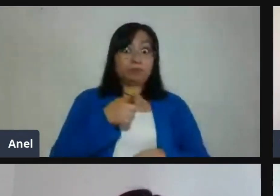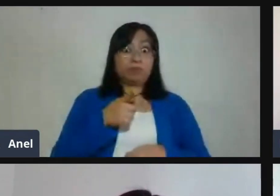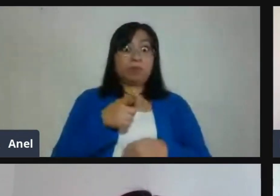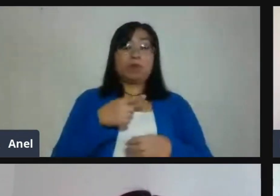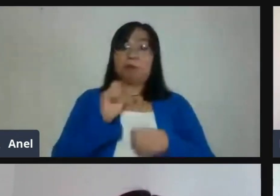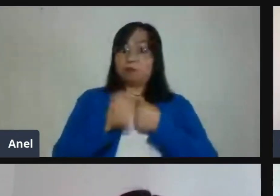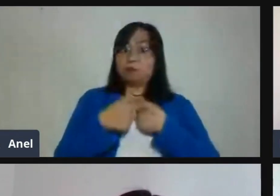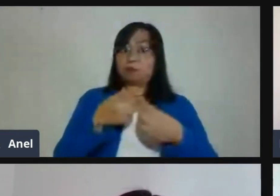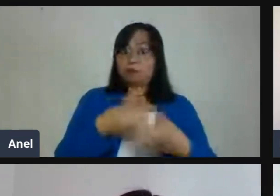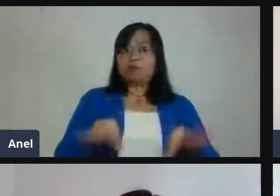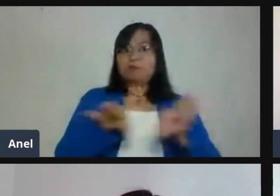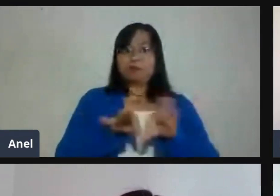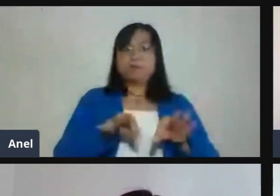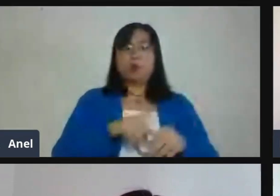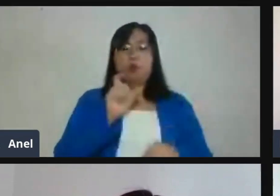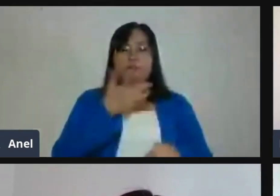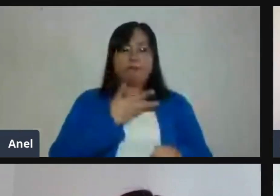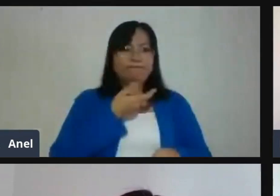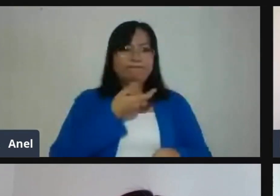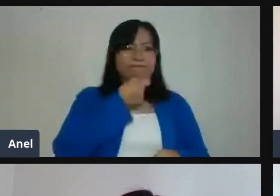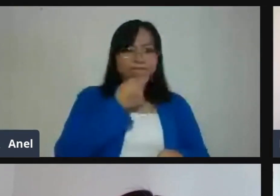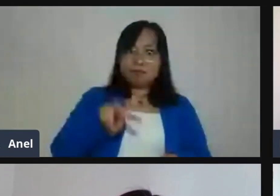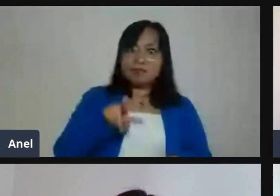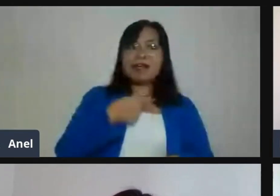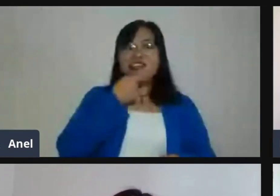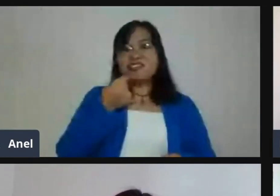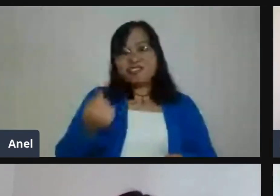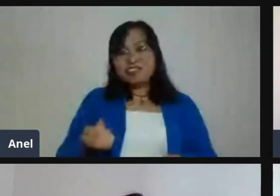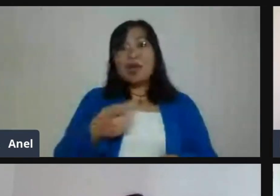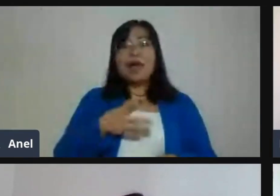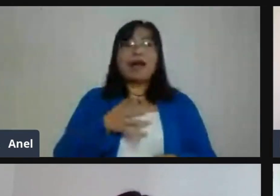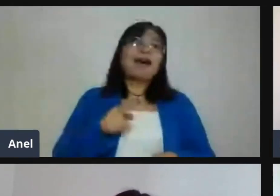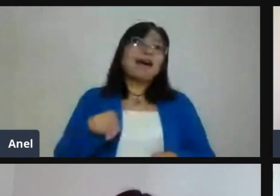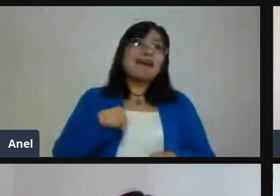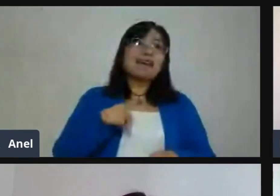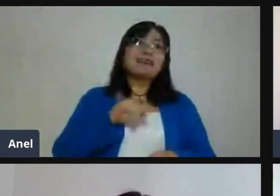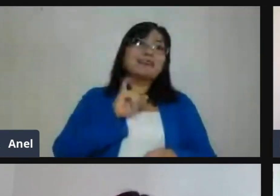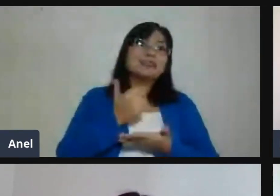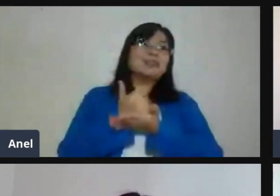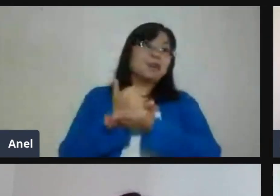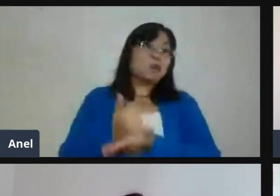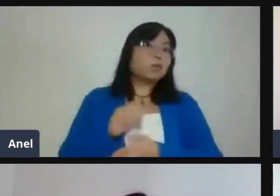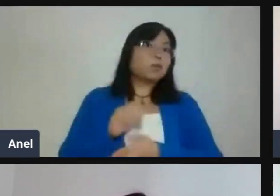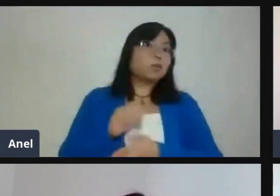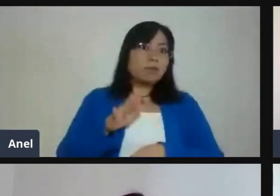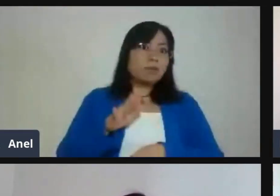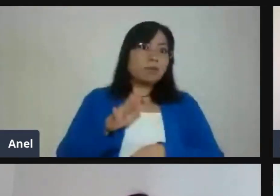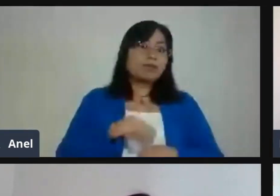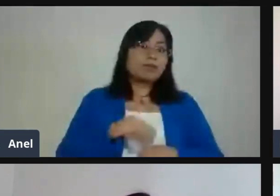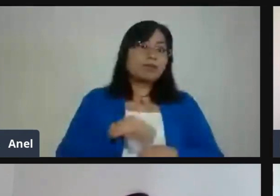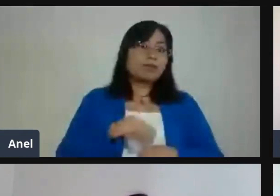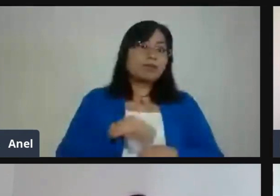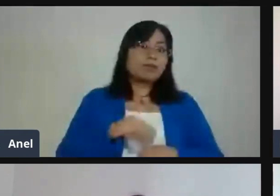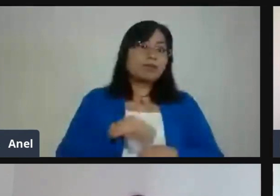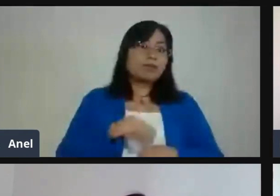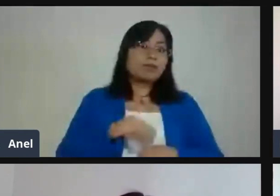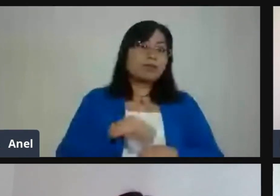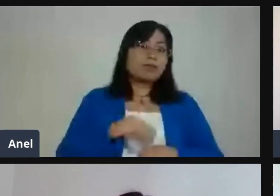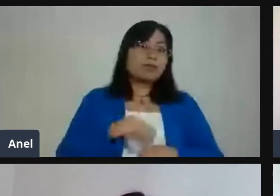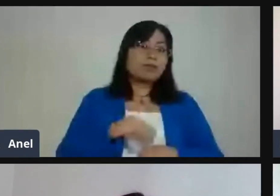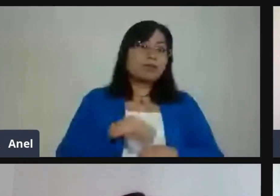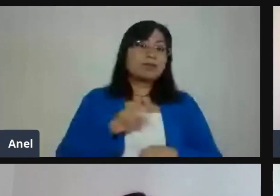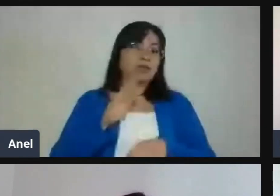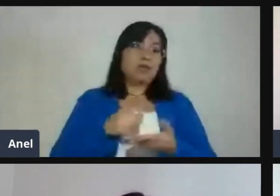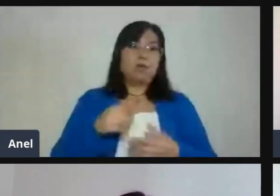actividades. Y yo lo que siempre les digo, tanto a los maestros como a los alumnos y a los papás, es como cuando vamos a la escuela, ¿no?